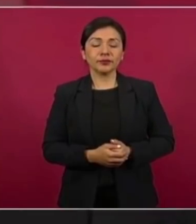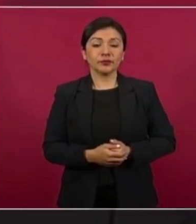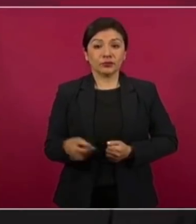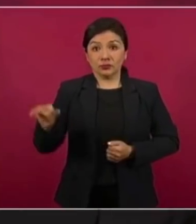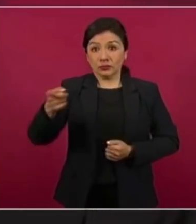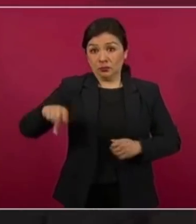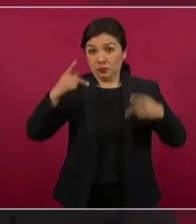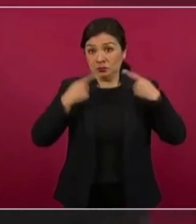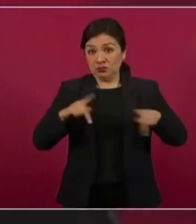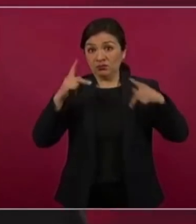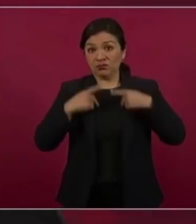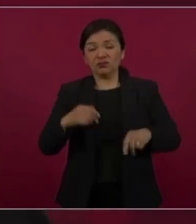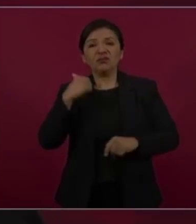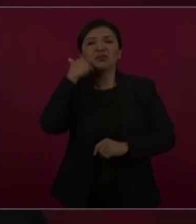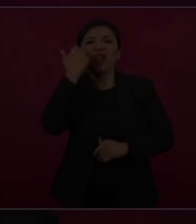del pueblo sí es la voz de Dios. Amén. Amén.